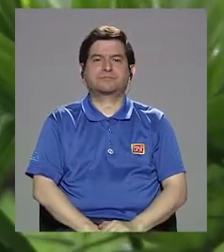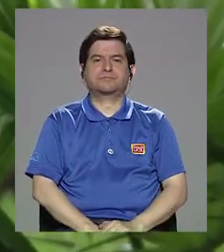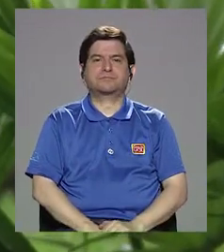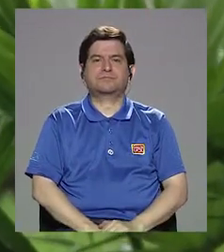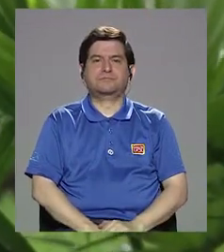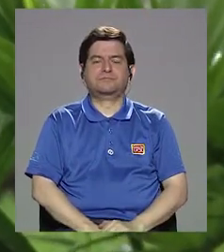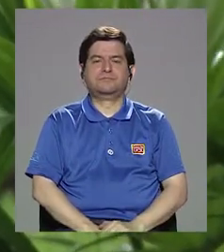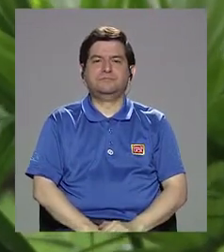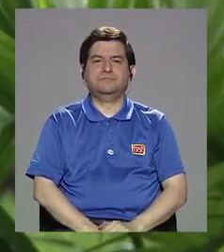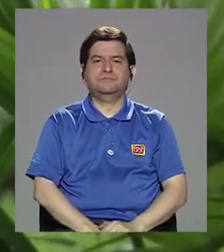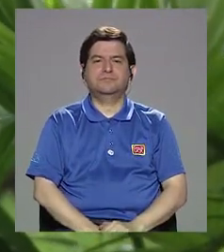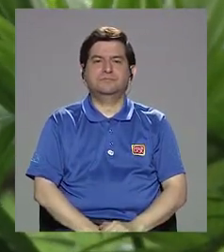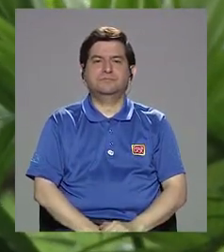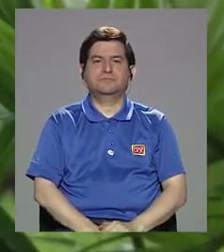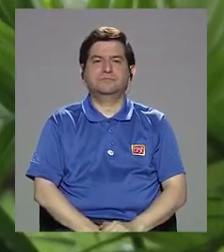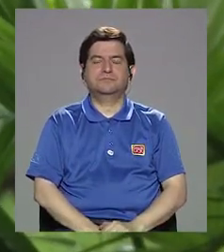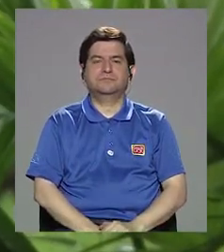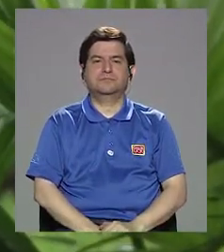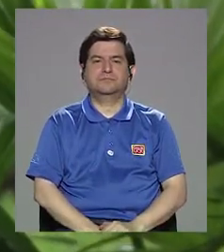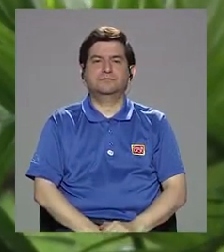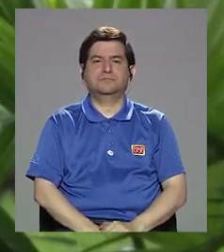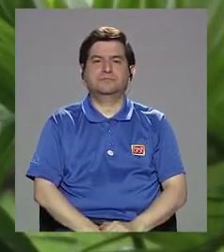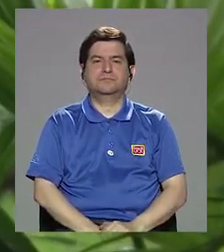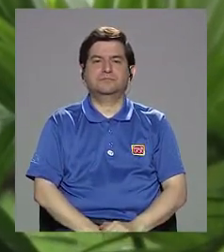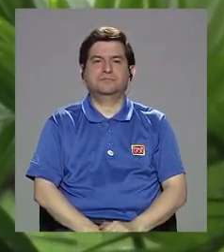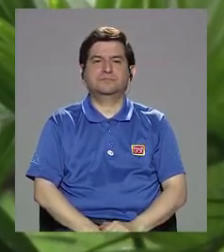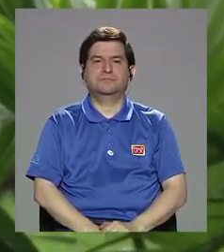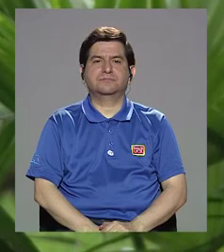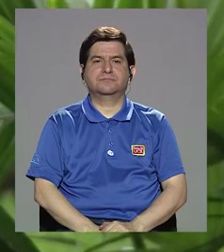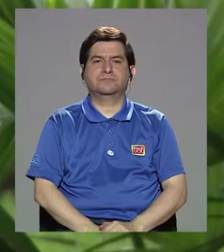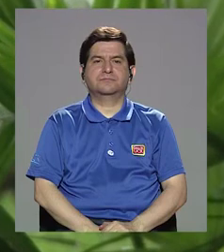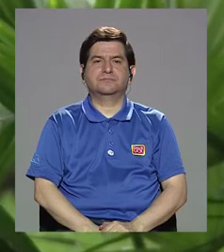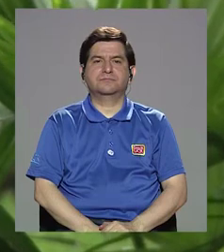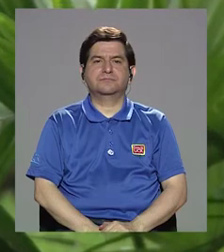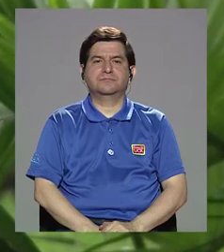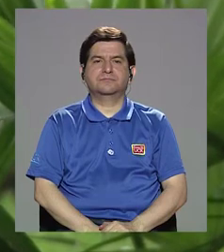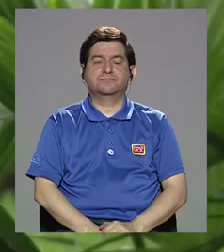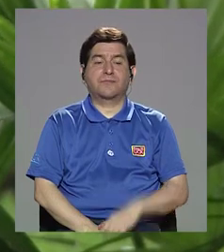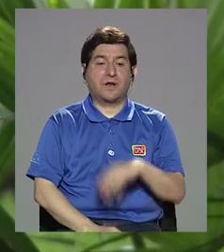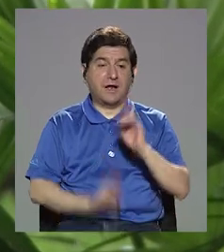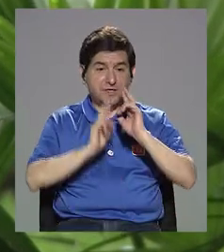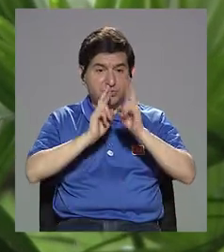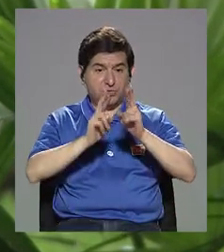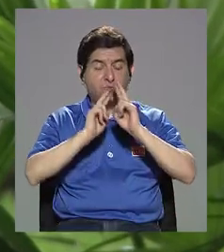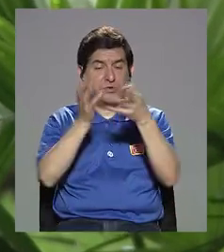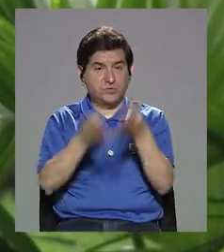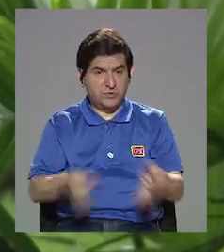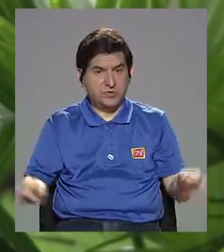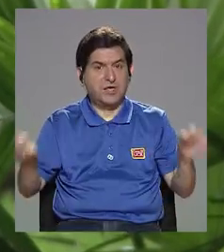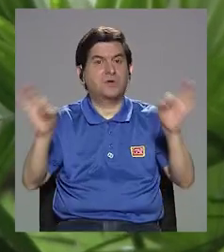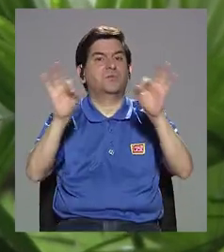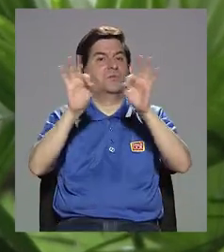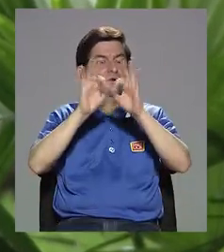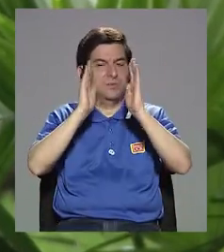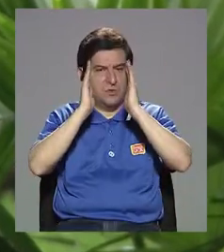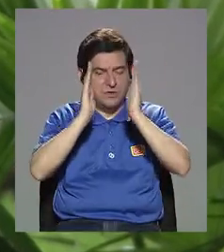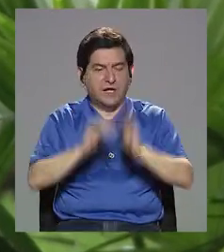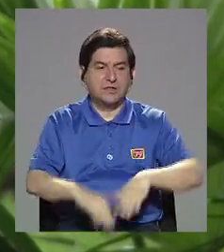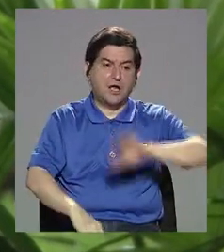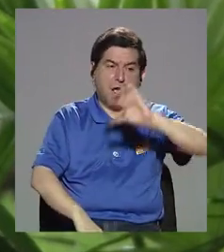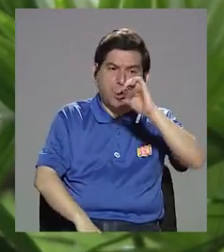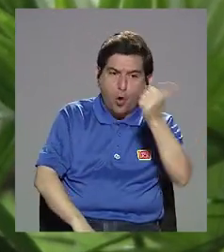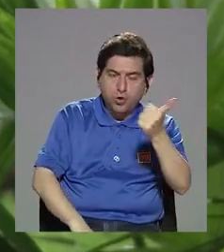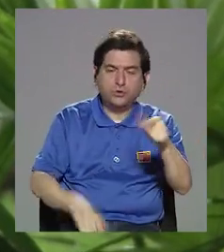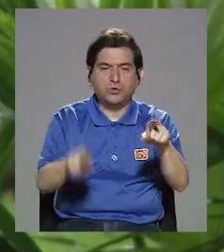Entonces, este ha sido uno de los resultados importantes. Otro sumamente